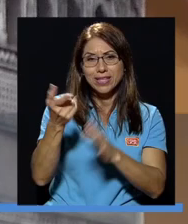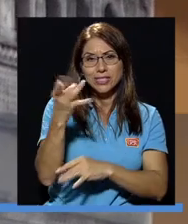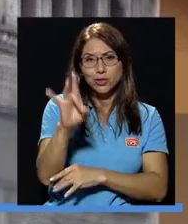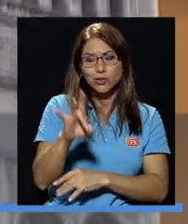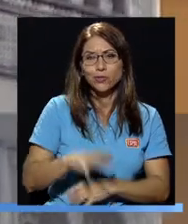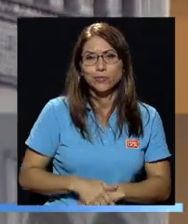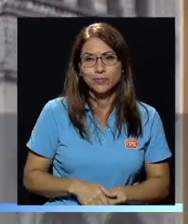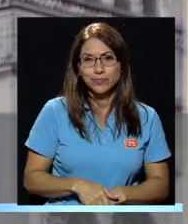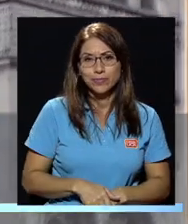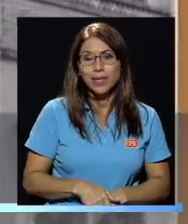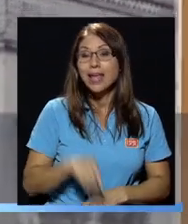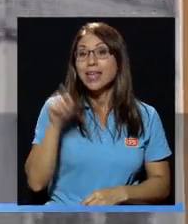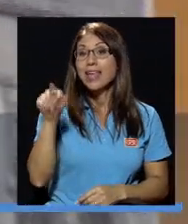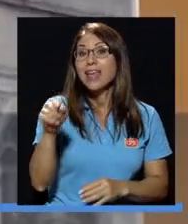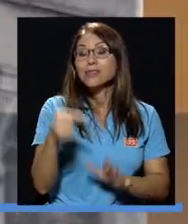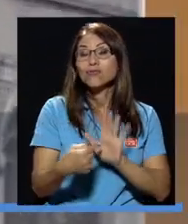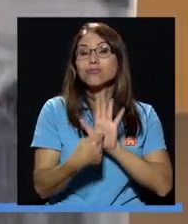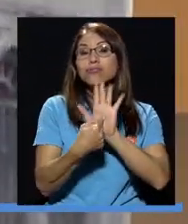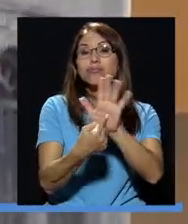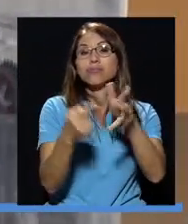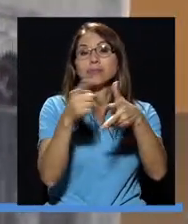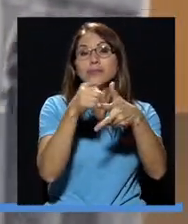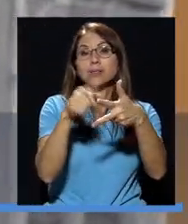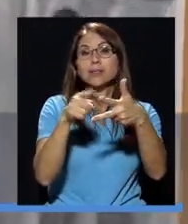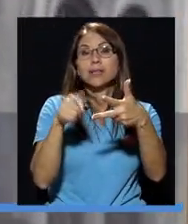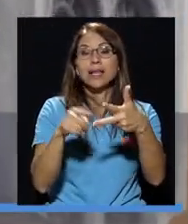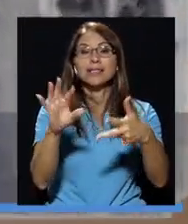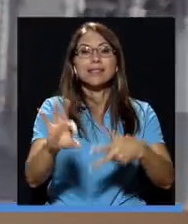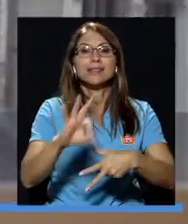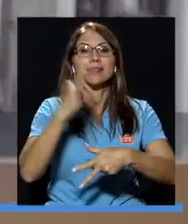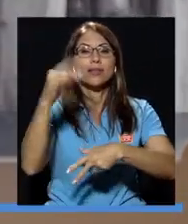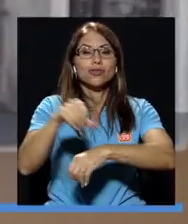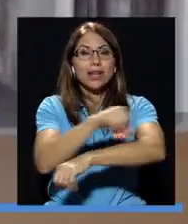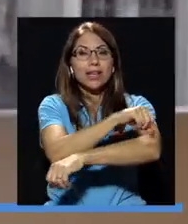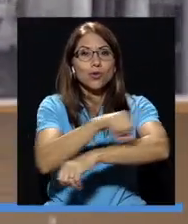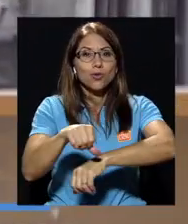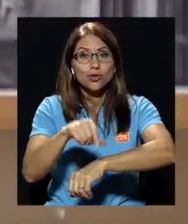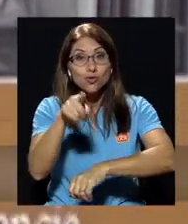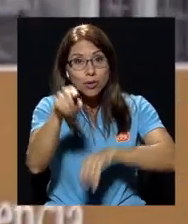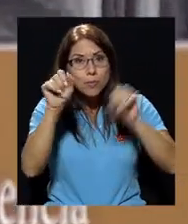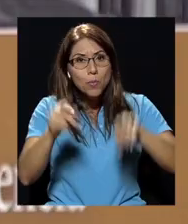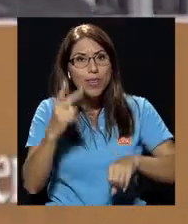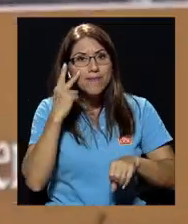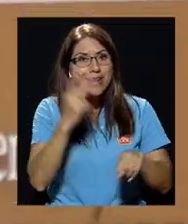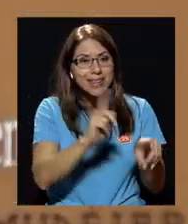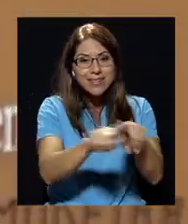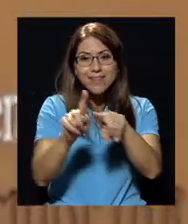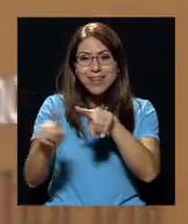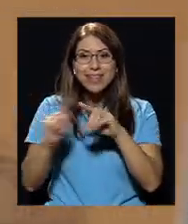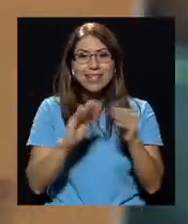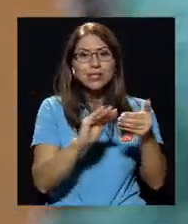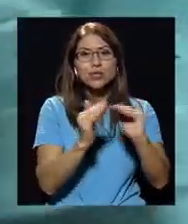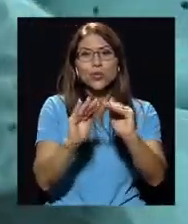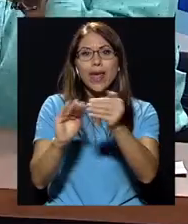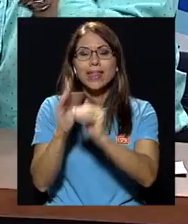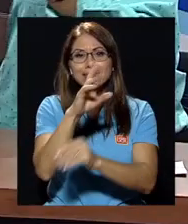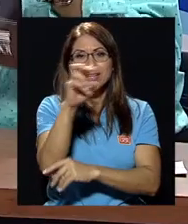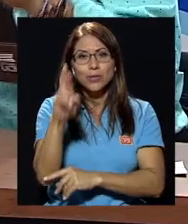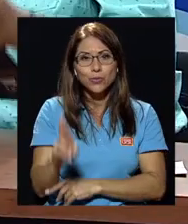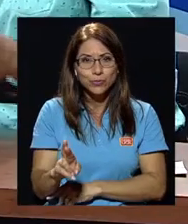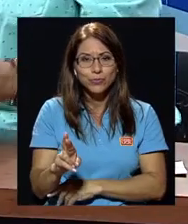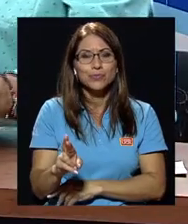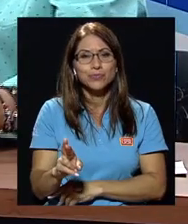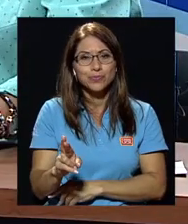hace un rescate de tres estilos arquitectónicos que usted puede ver en diferentes ciudades de nuestro país y